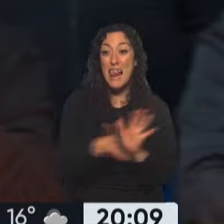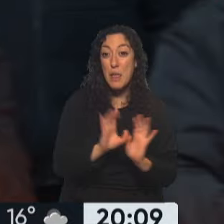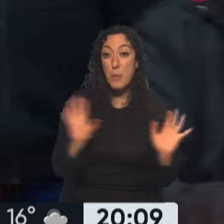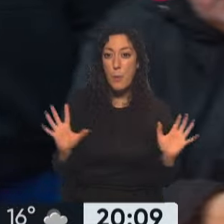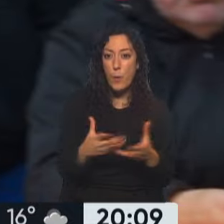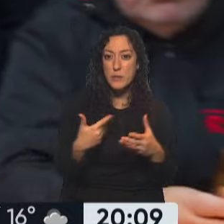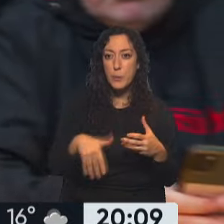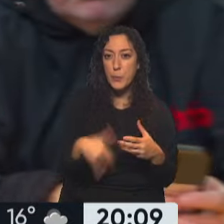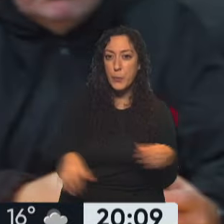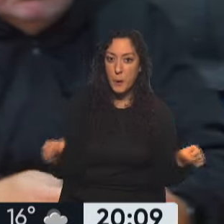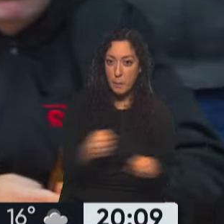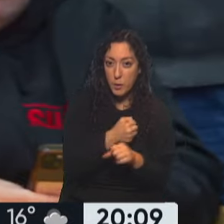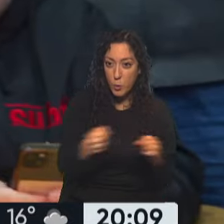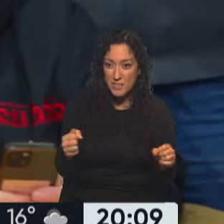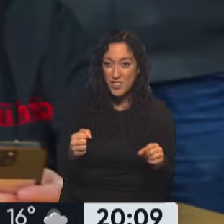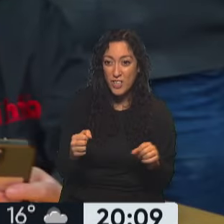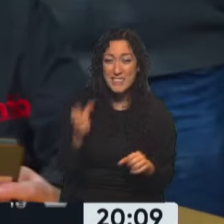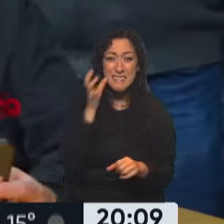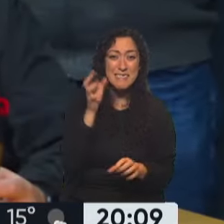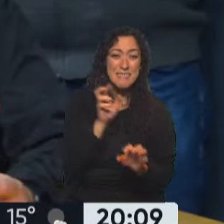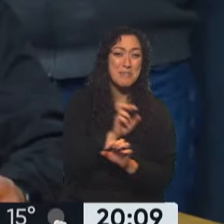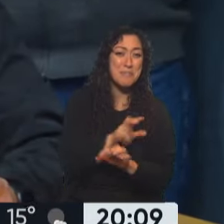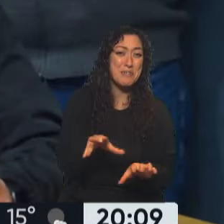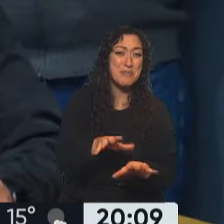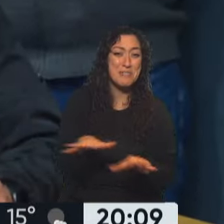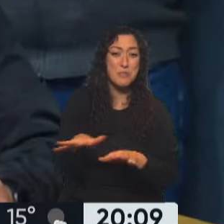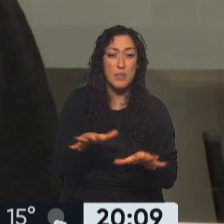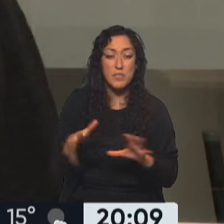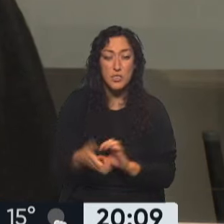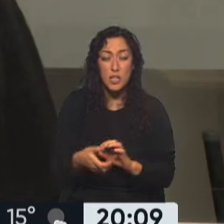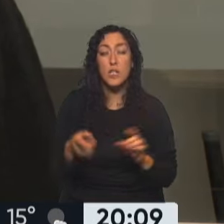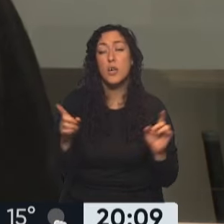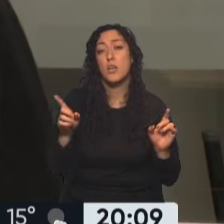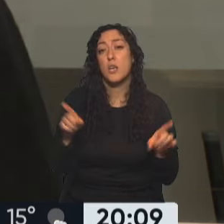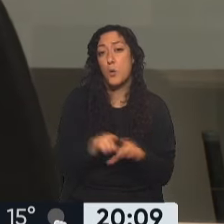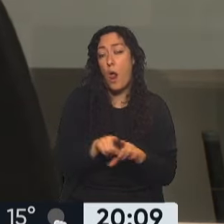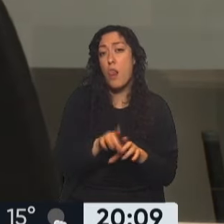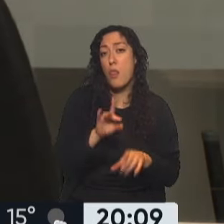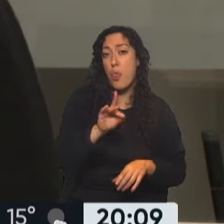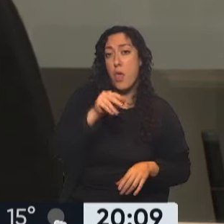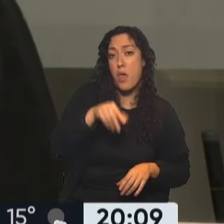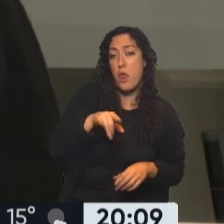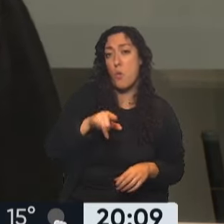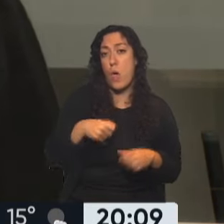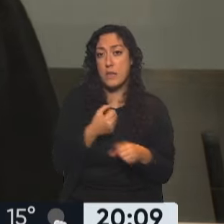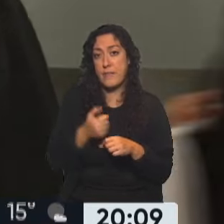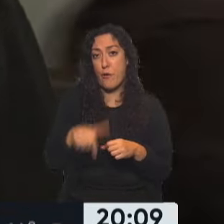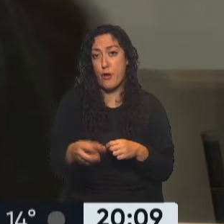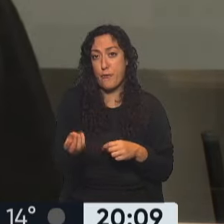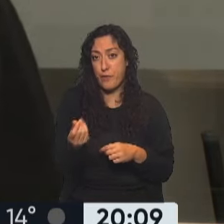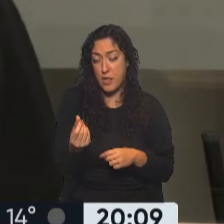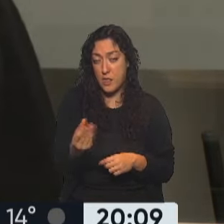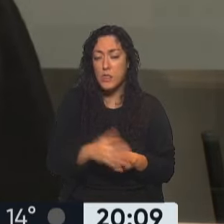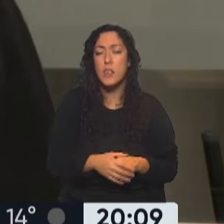llamada ley base, sería un agravante. Lo mismo que el DNU, que ahí sigue vigente. Creo que la reforma